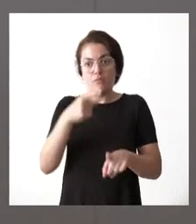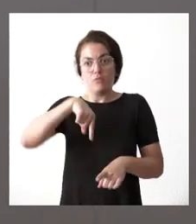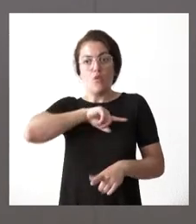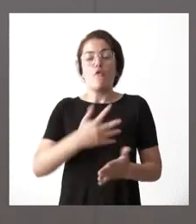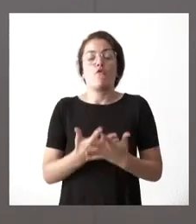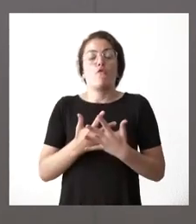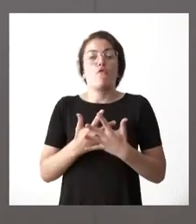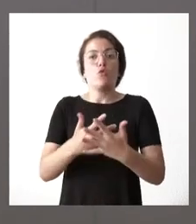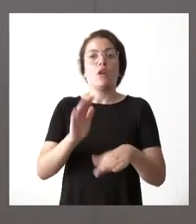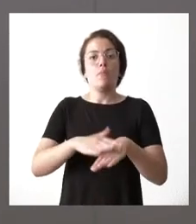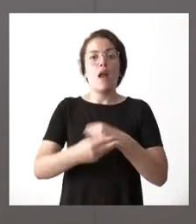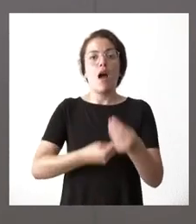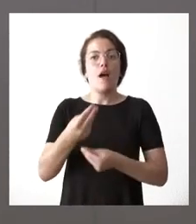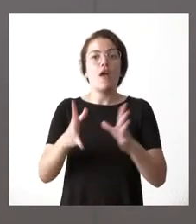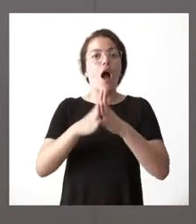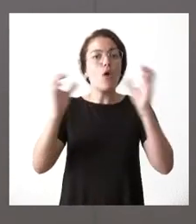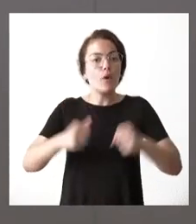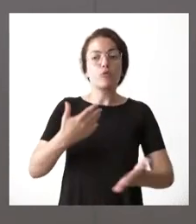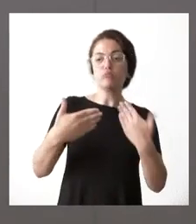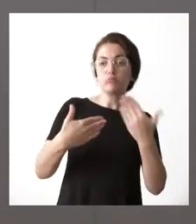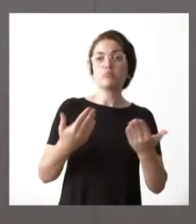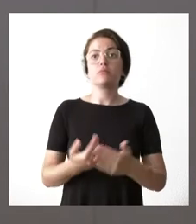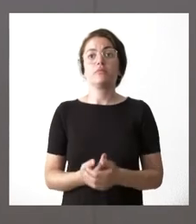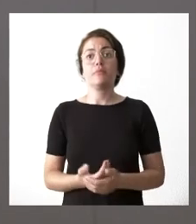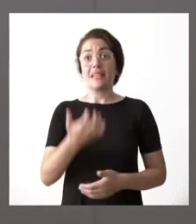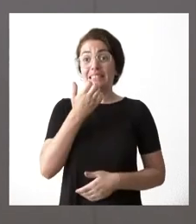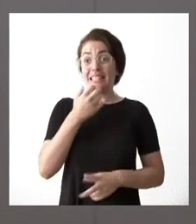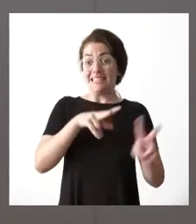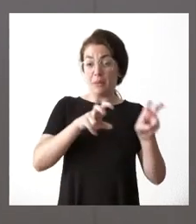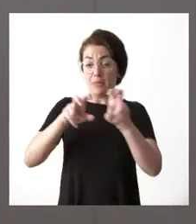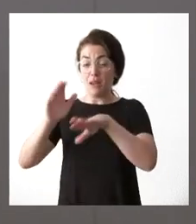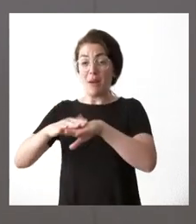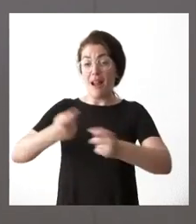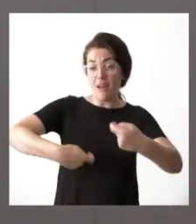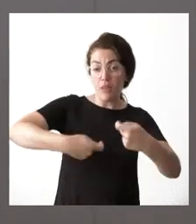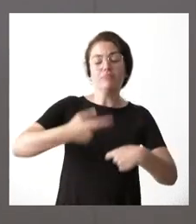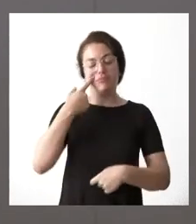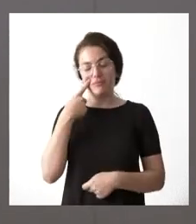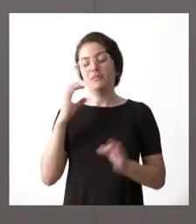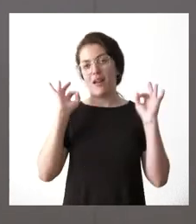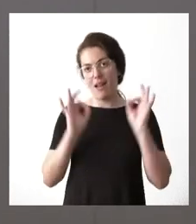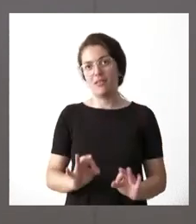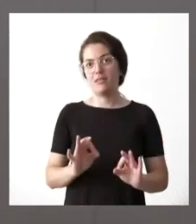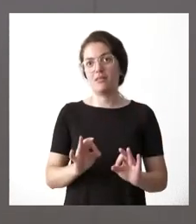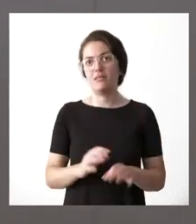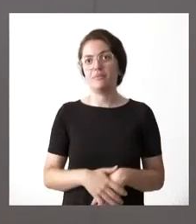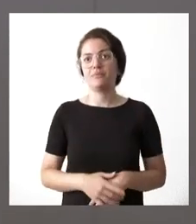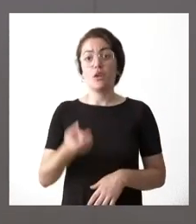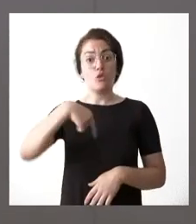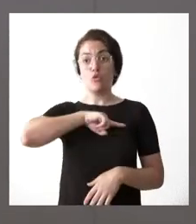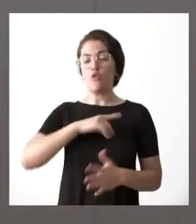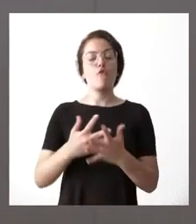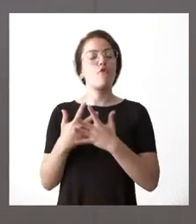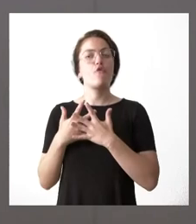en torno a esta materia a las que se puedan plantear si hay mucho que negociar sí que hay mucho que negociar sin lugar a dudas nosotros lógicamente tenemos la voluntad